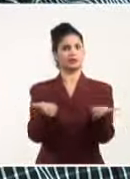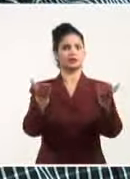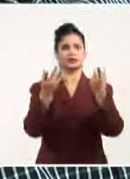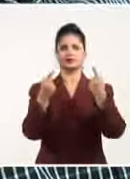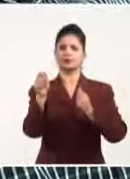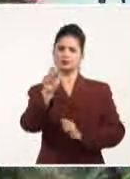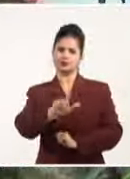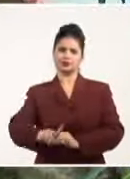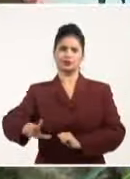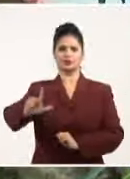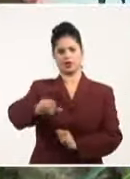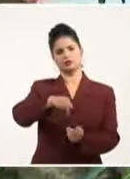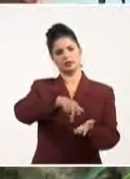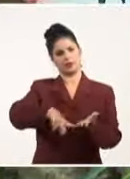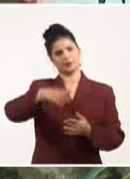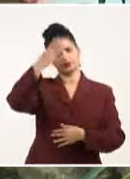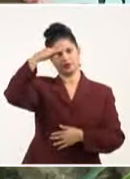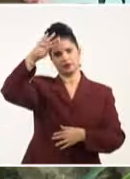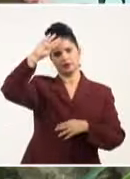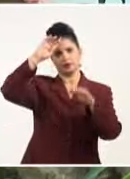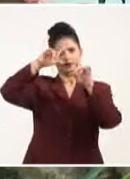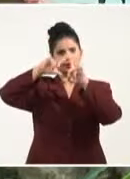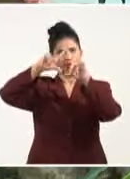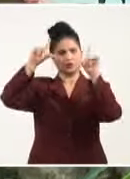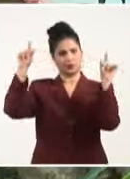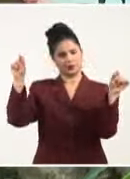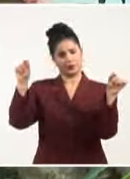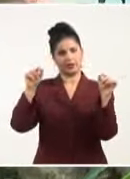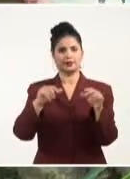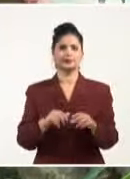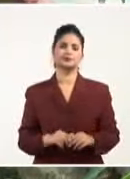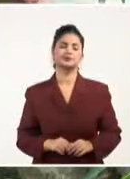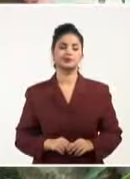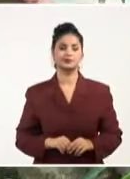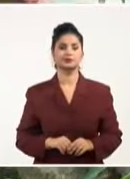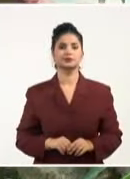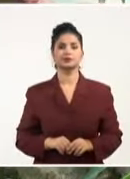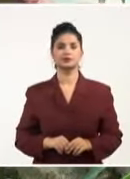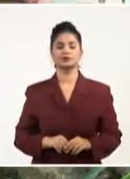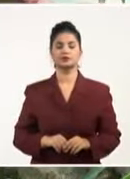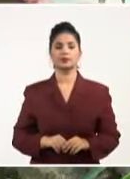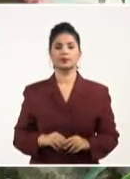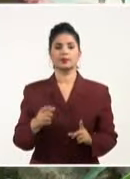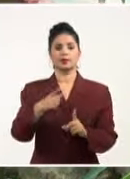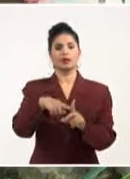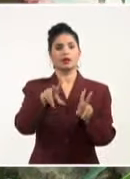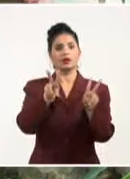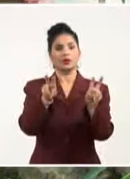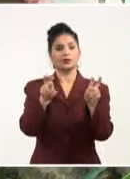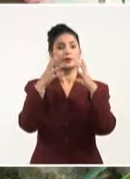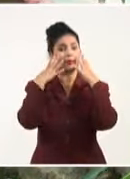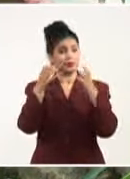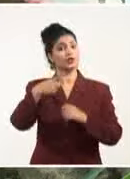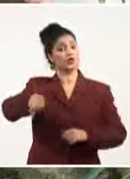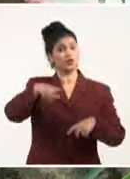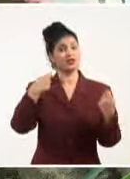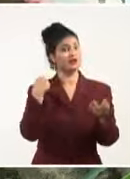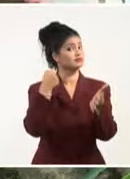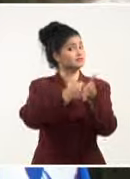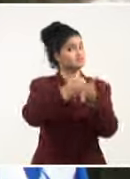territorio y el país. Es un tema que ustedes tienen que enfrascarse, meter en el pecho y